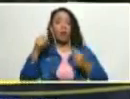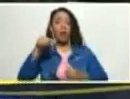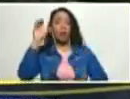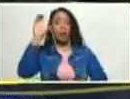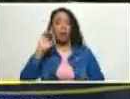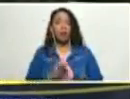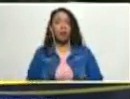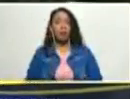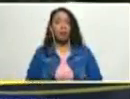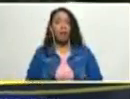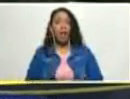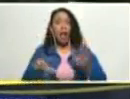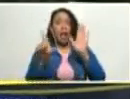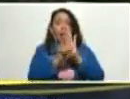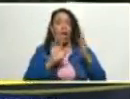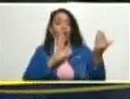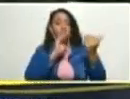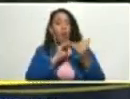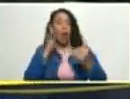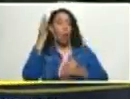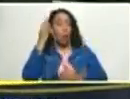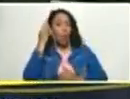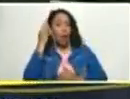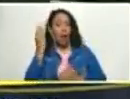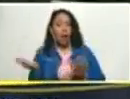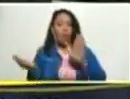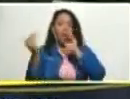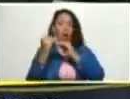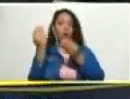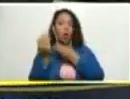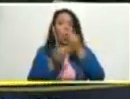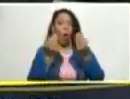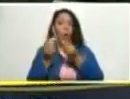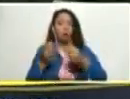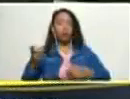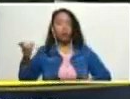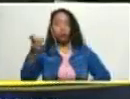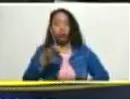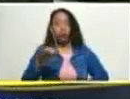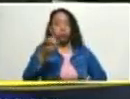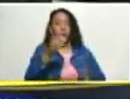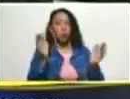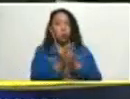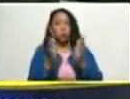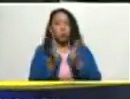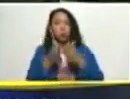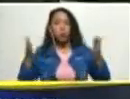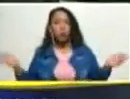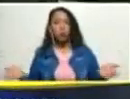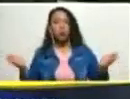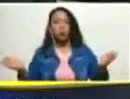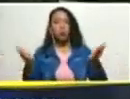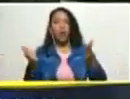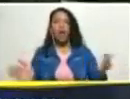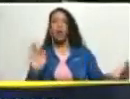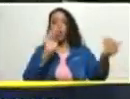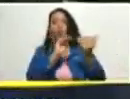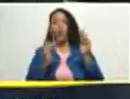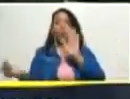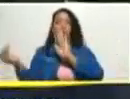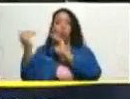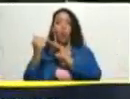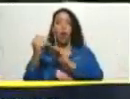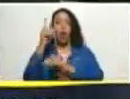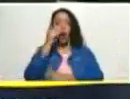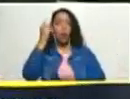la ley para la igualdad de las mujeres para ver cómo también buscamos fomentar y fortalecer la igualdad de